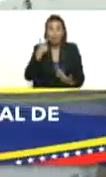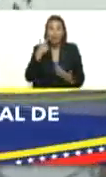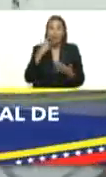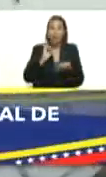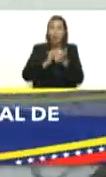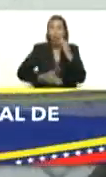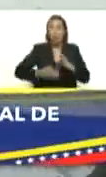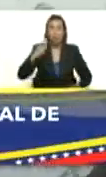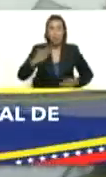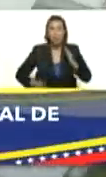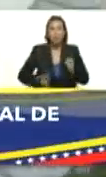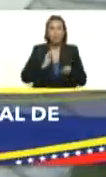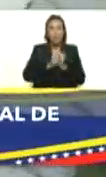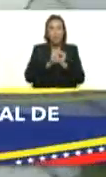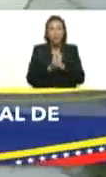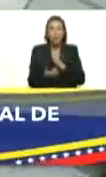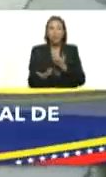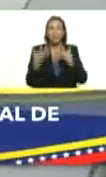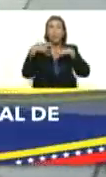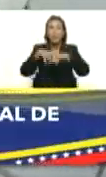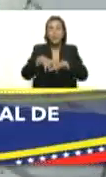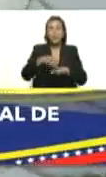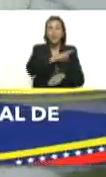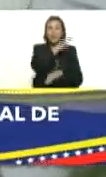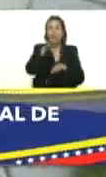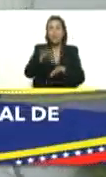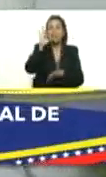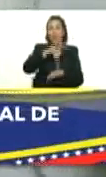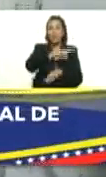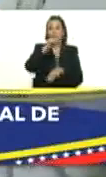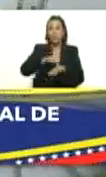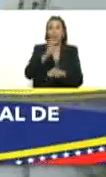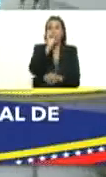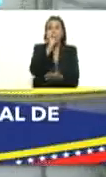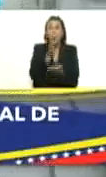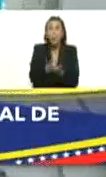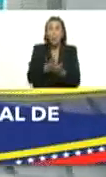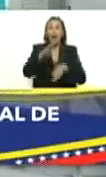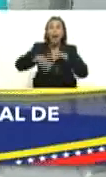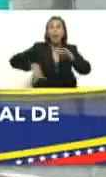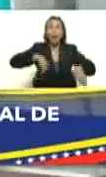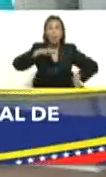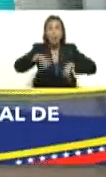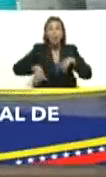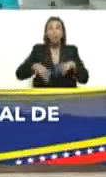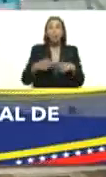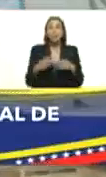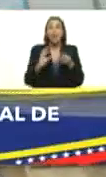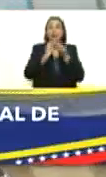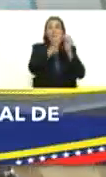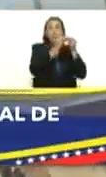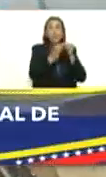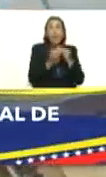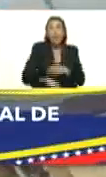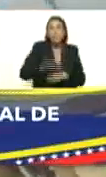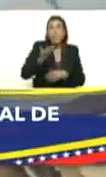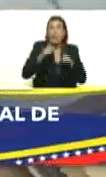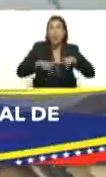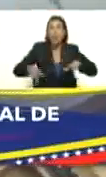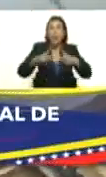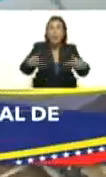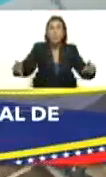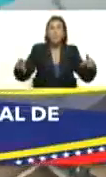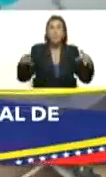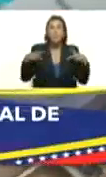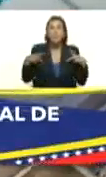atletas, con los deportistas, miembros de la selección nacional con los clubes acuáticos que hacen vida acá recuperando estas importantes piscinas